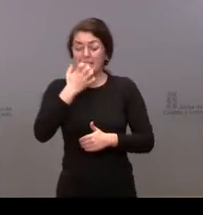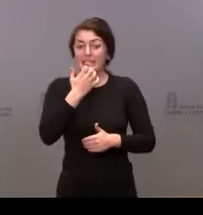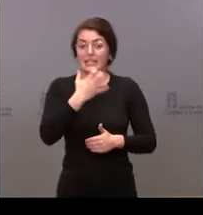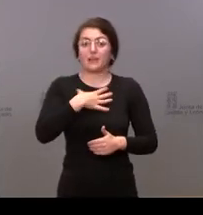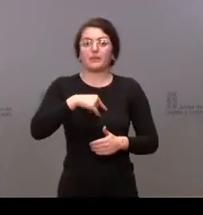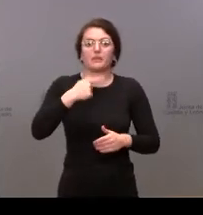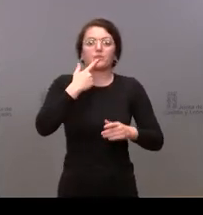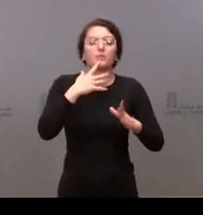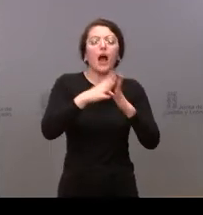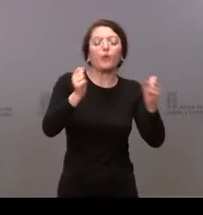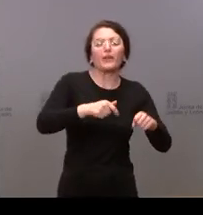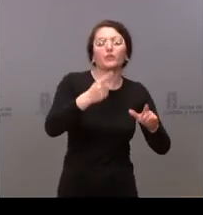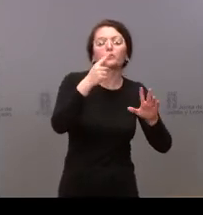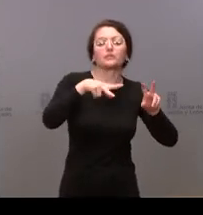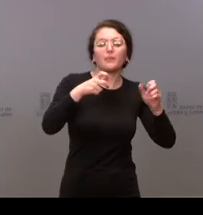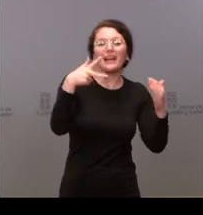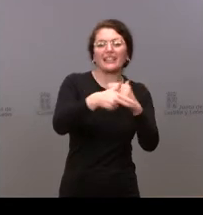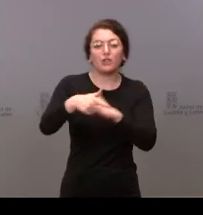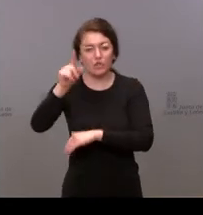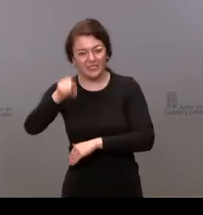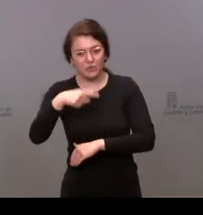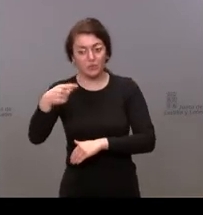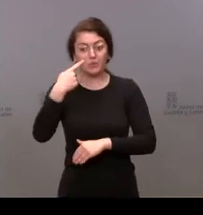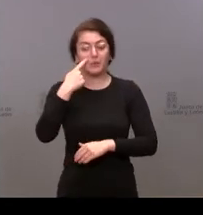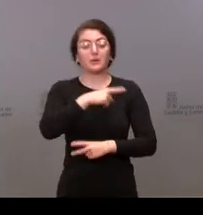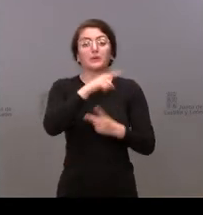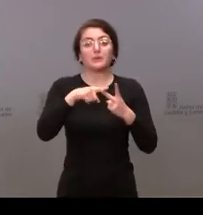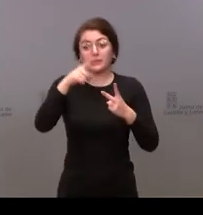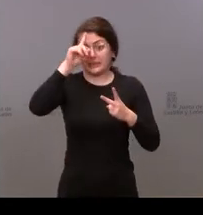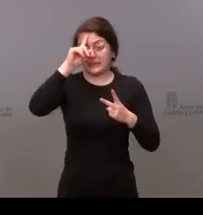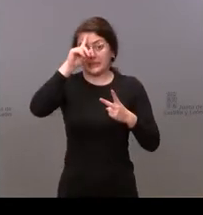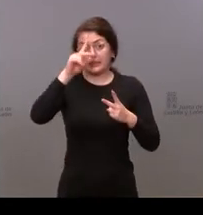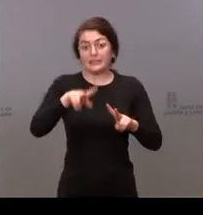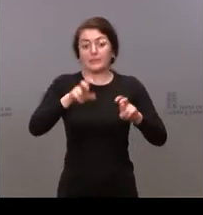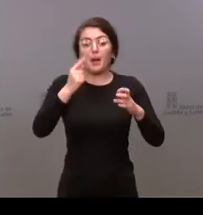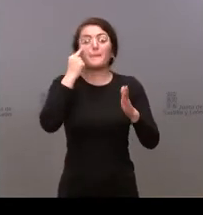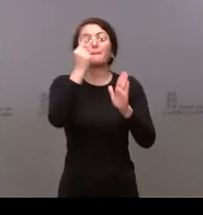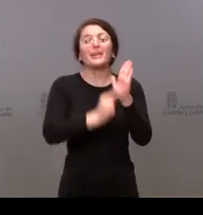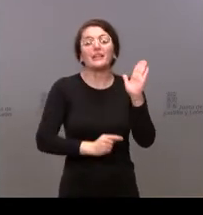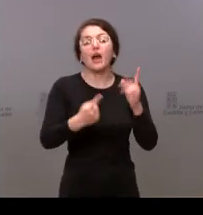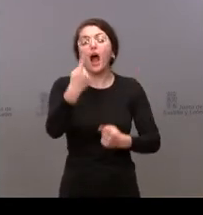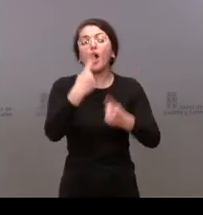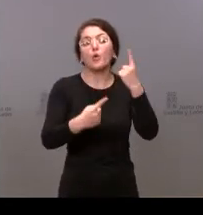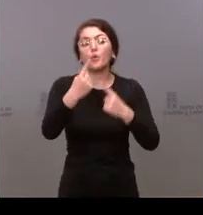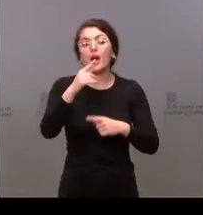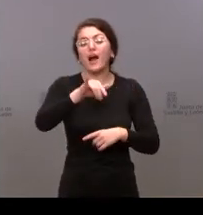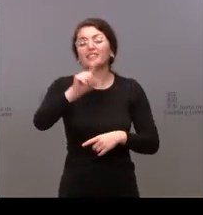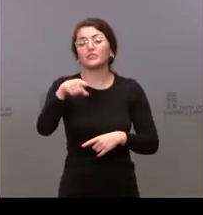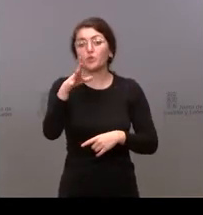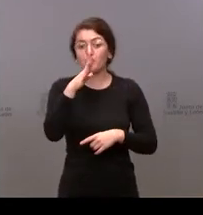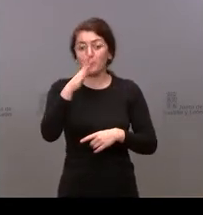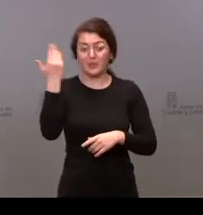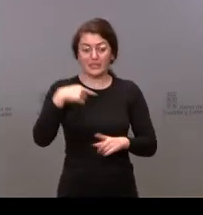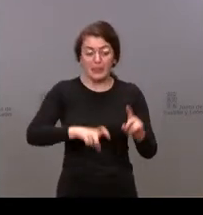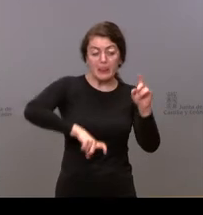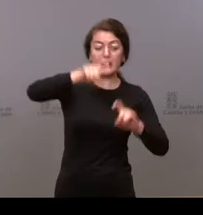este contacto se ha producido y si valorar en establecer alguna medida ya que hoy se han notificado más de 5.000 casos es otro nuevo pico